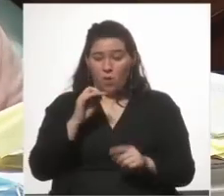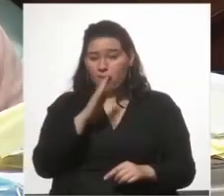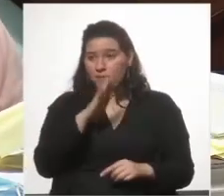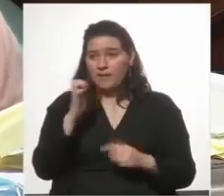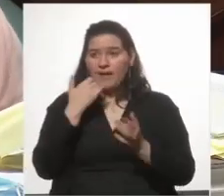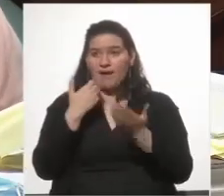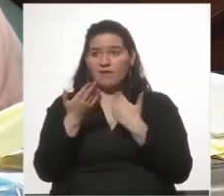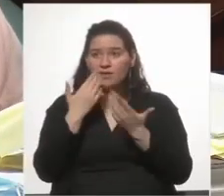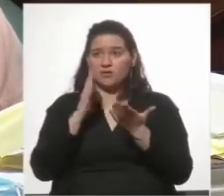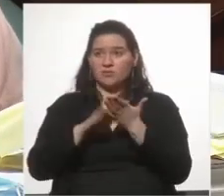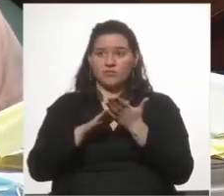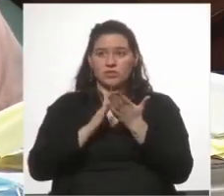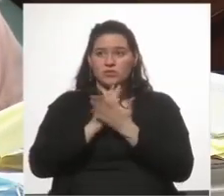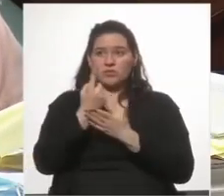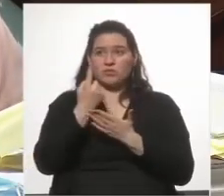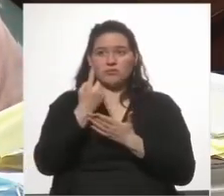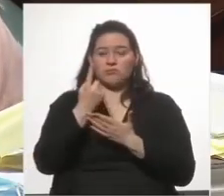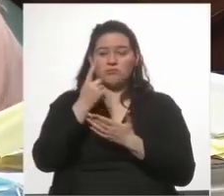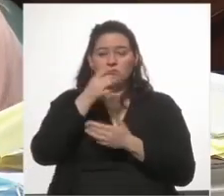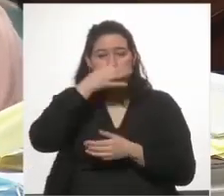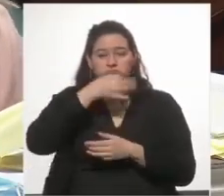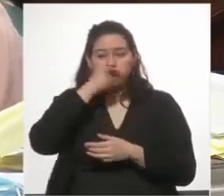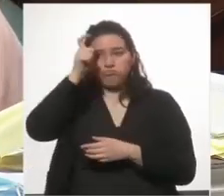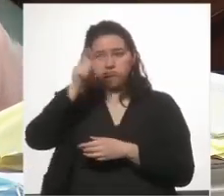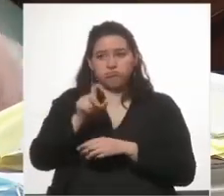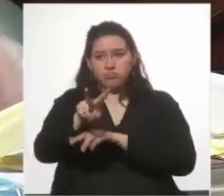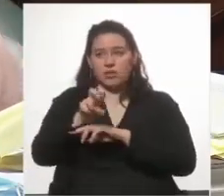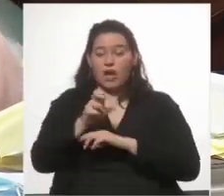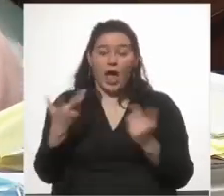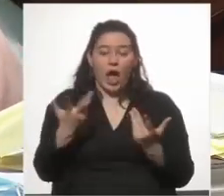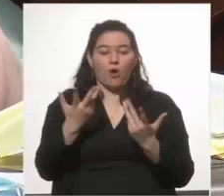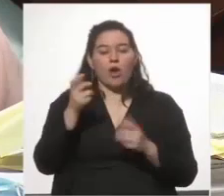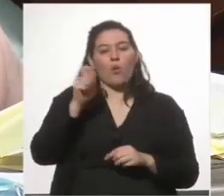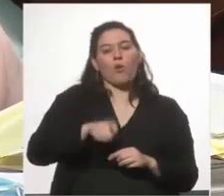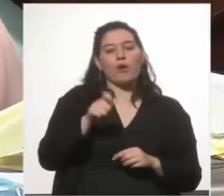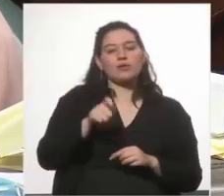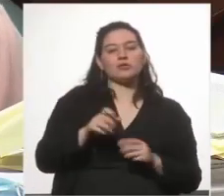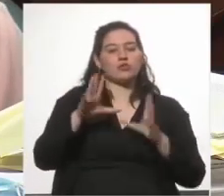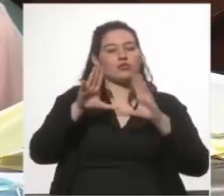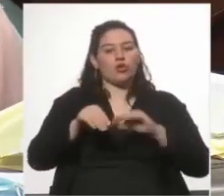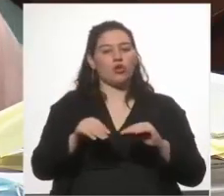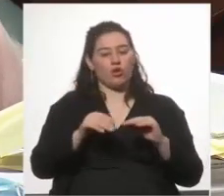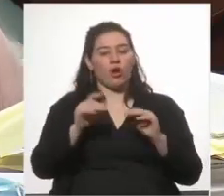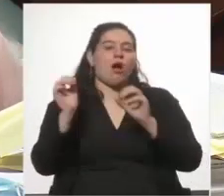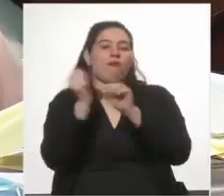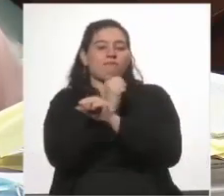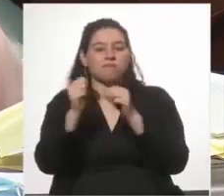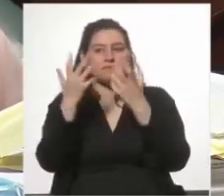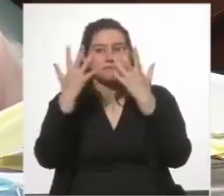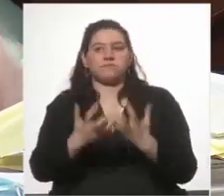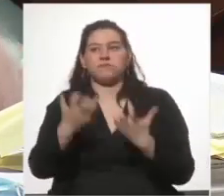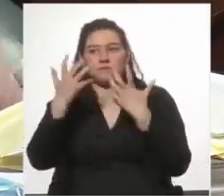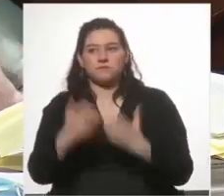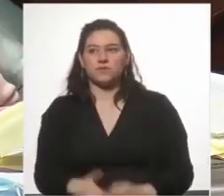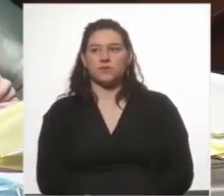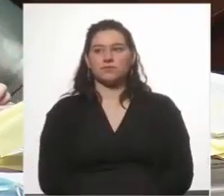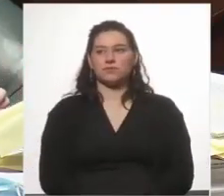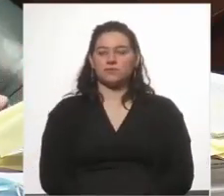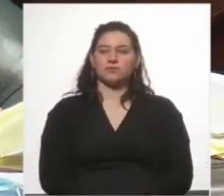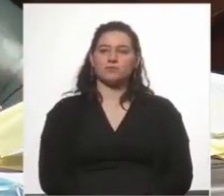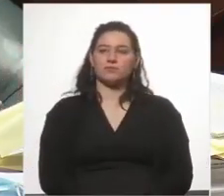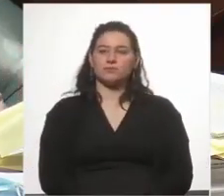refiriendo al dictamen del fiscal. Claro, ahora los jueces son todos homologadores, son todos homologadores.